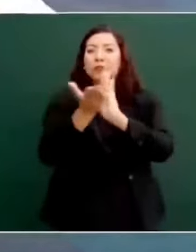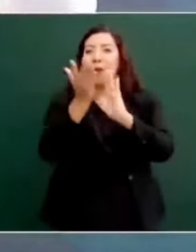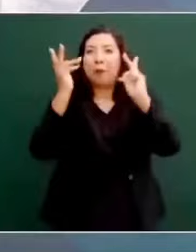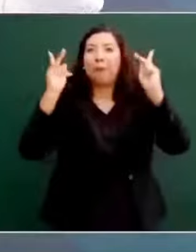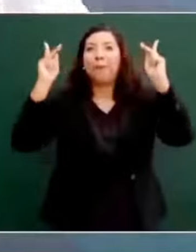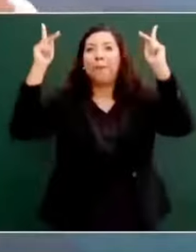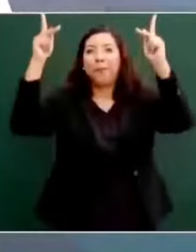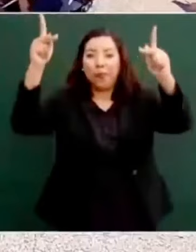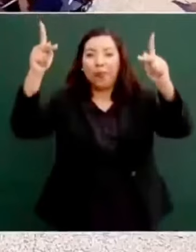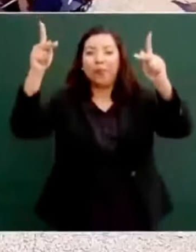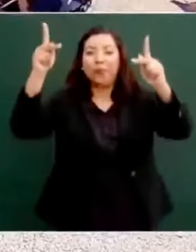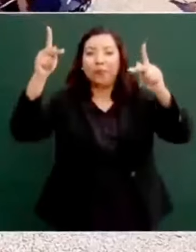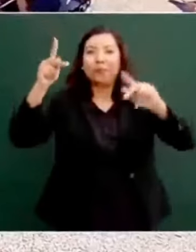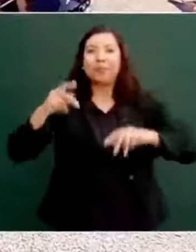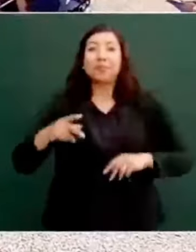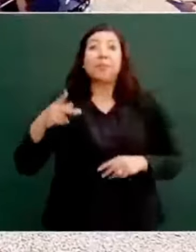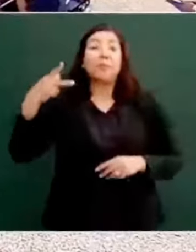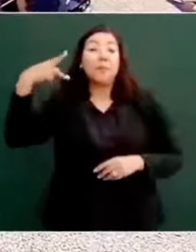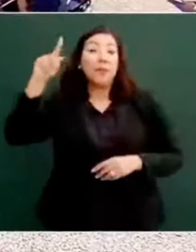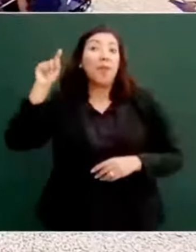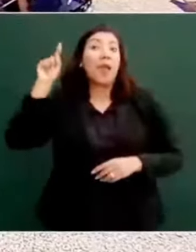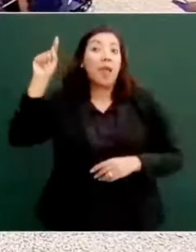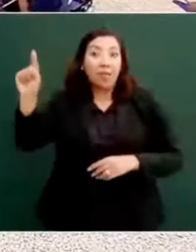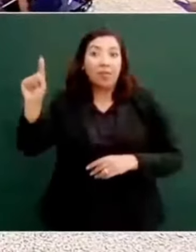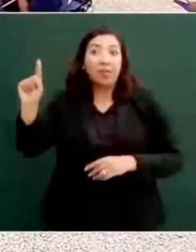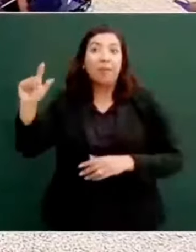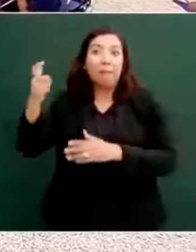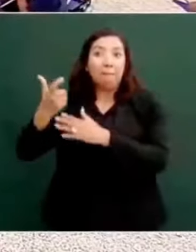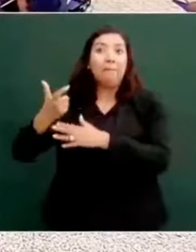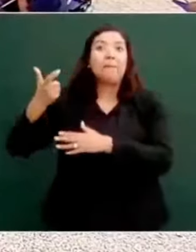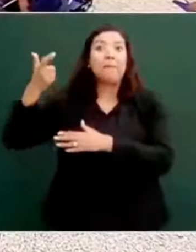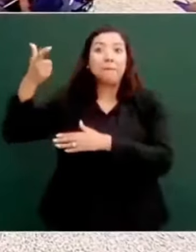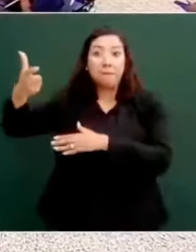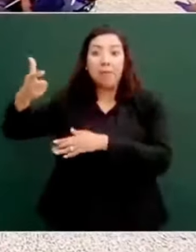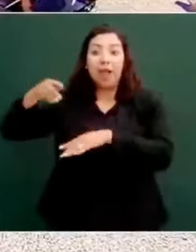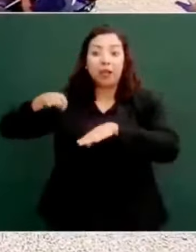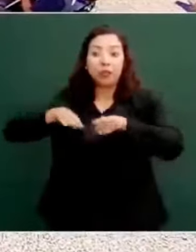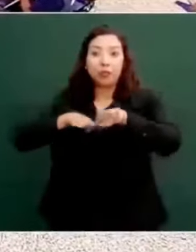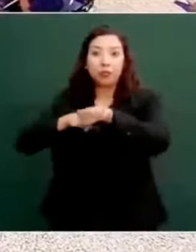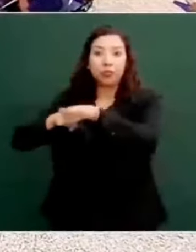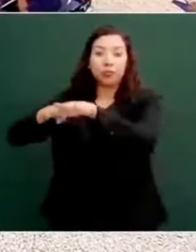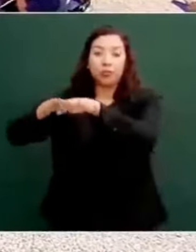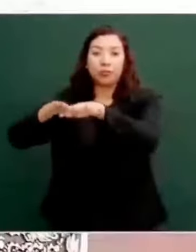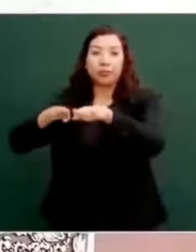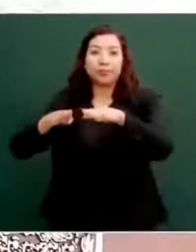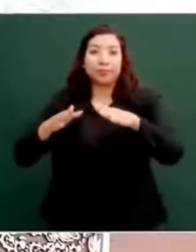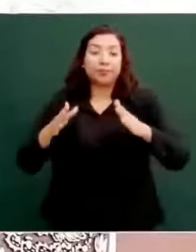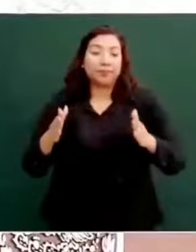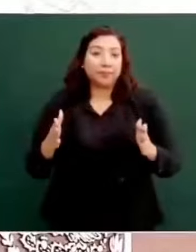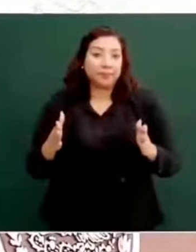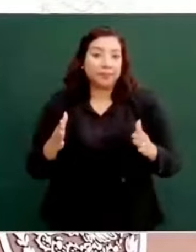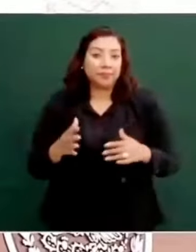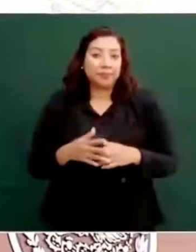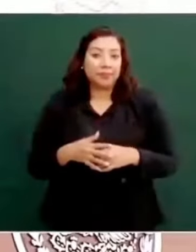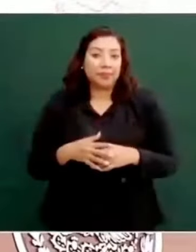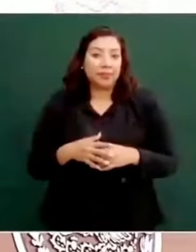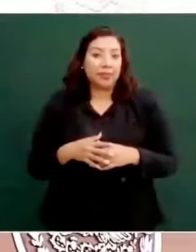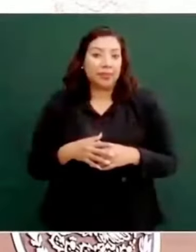esa era la diferencia. Y además, ya no puedo mencionar de acuerdo